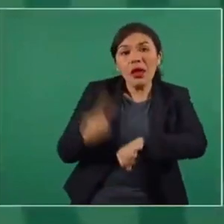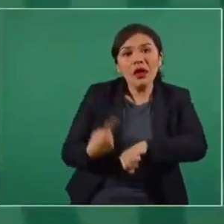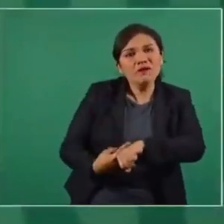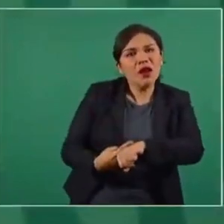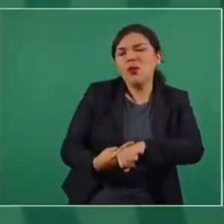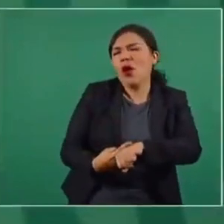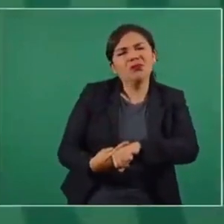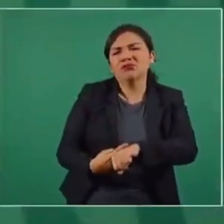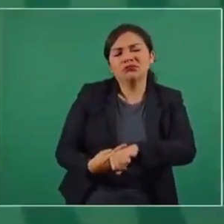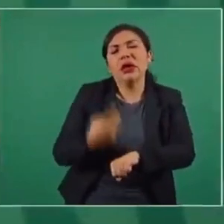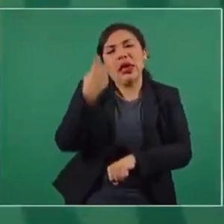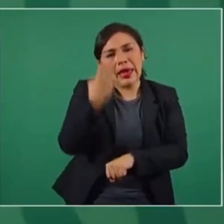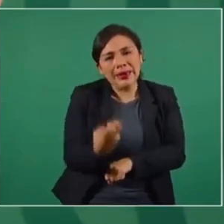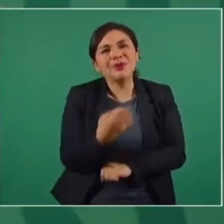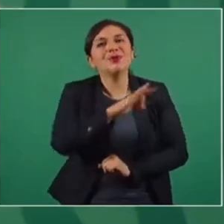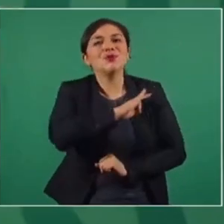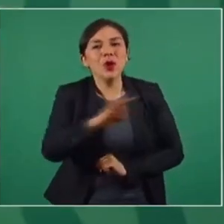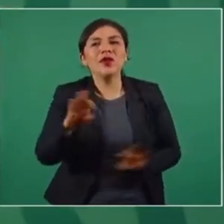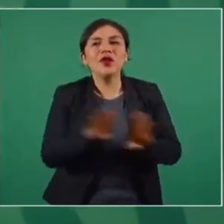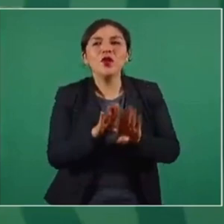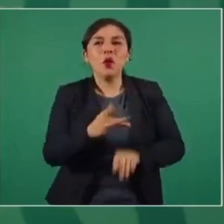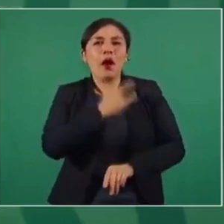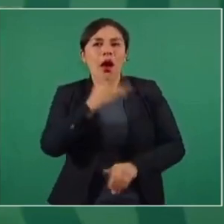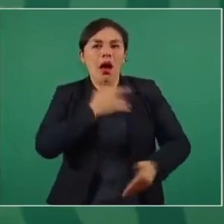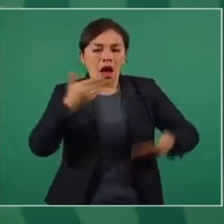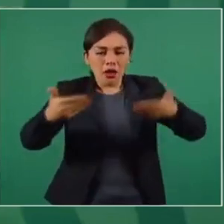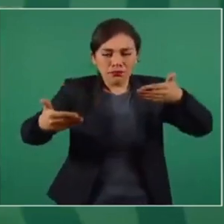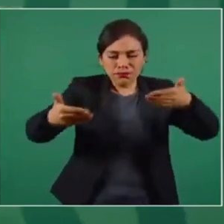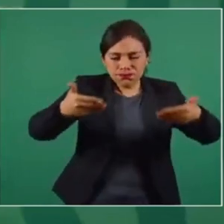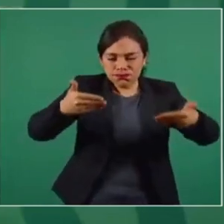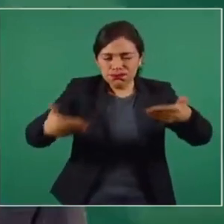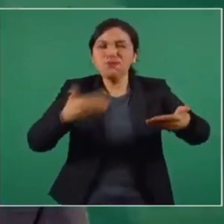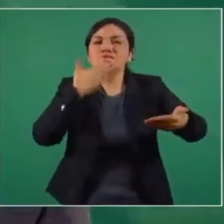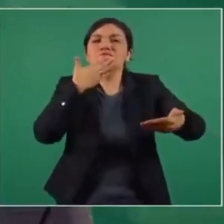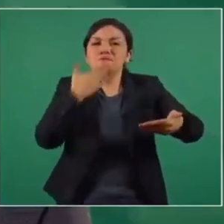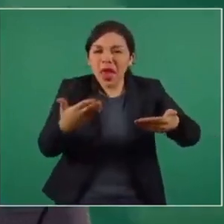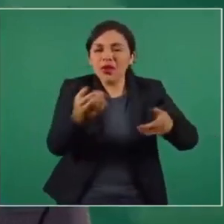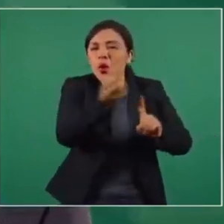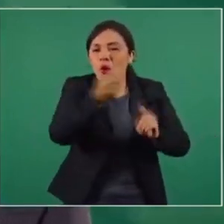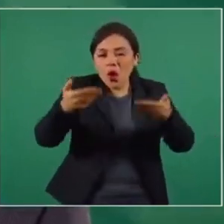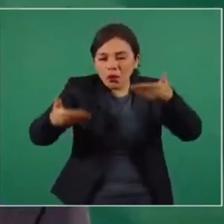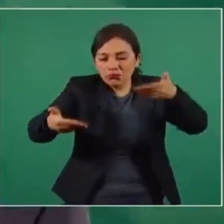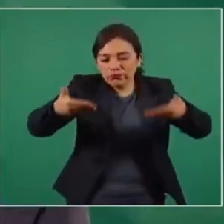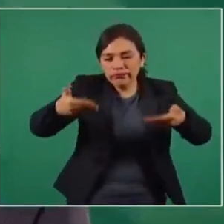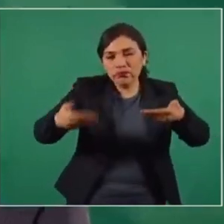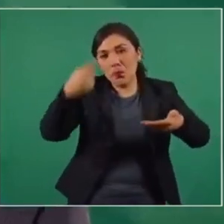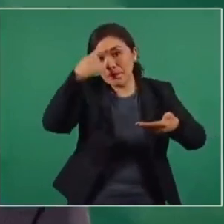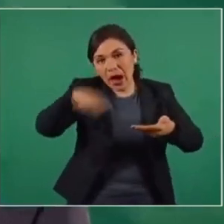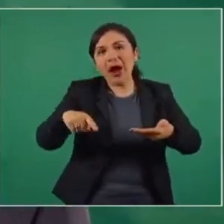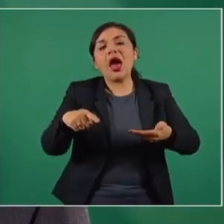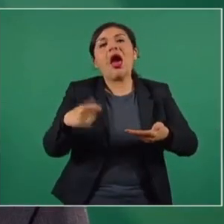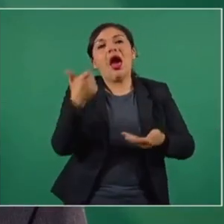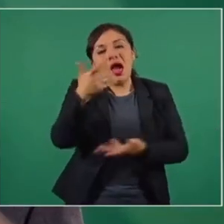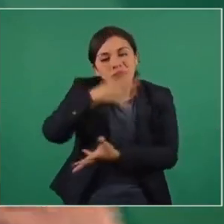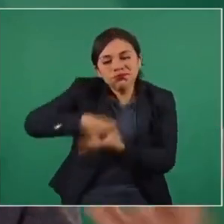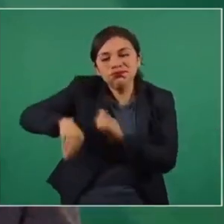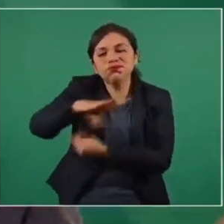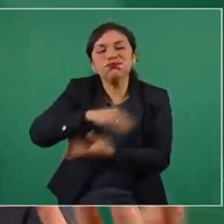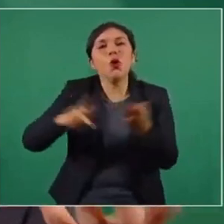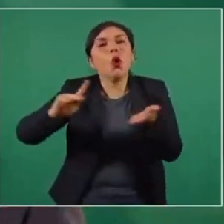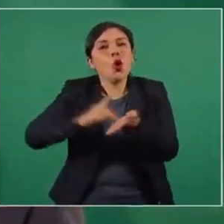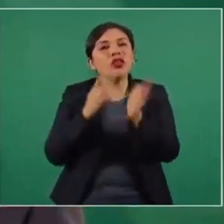y eso permite además balancear de manera más equilibrada la recuperación económica y social